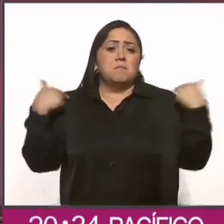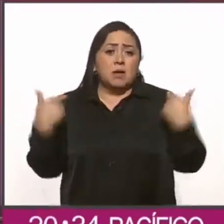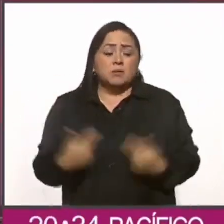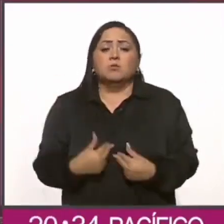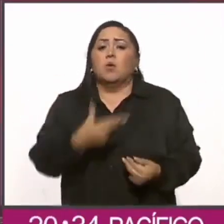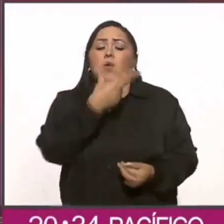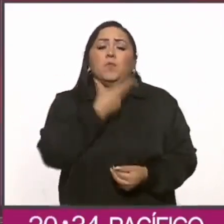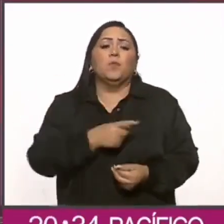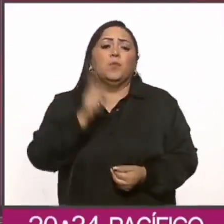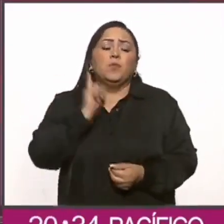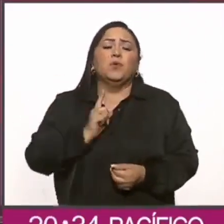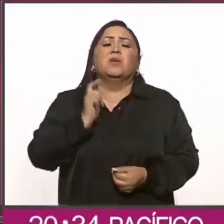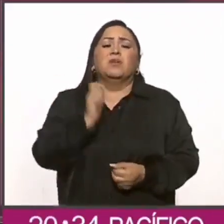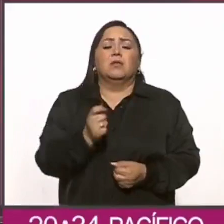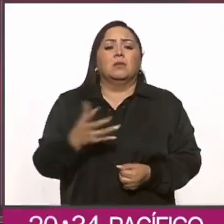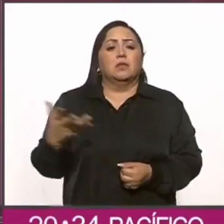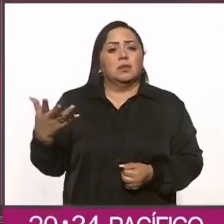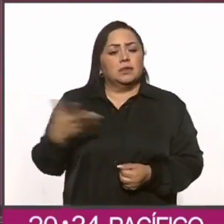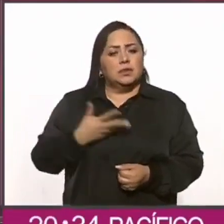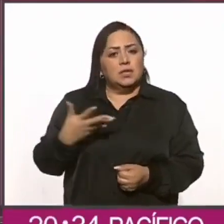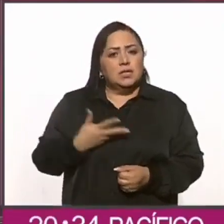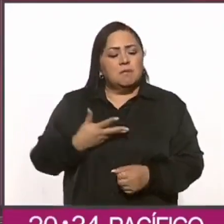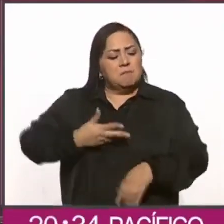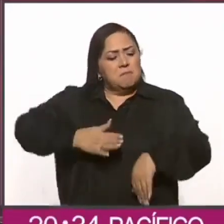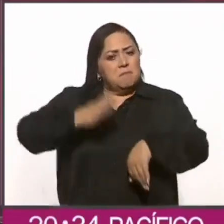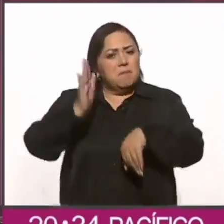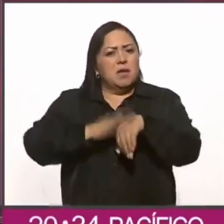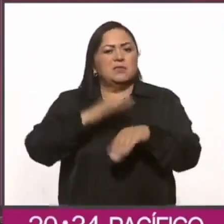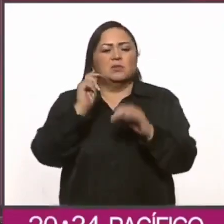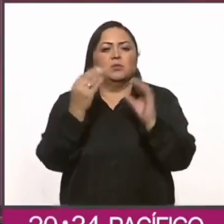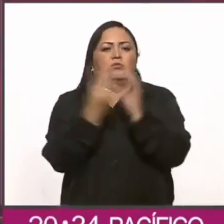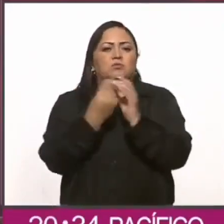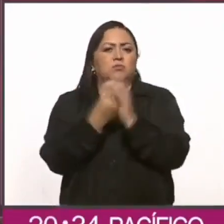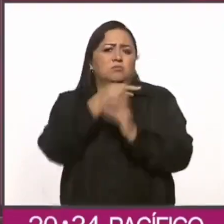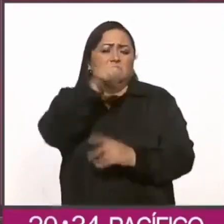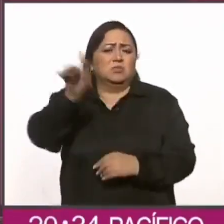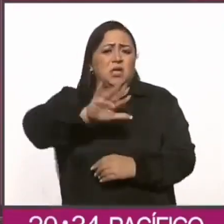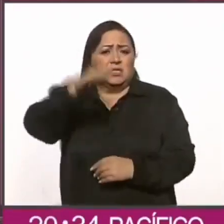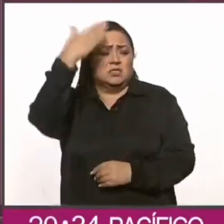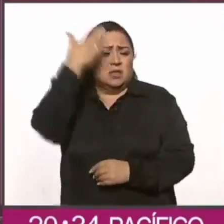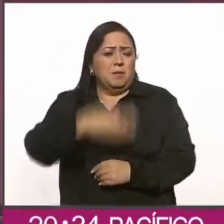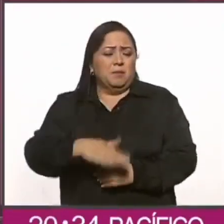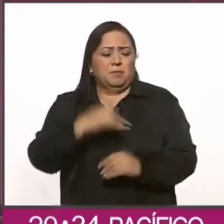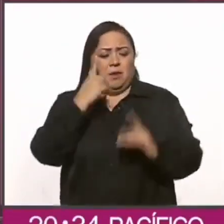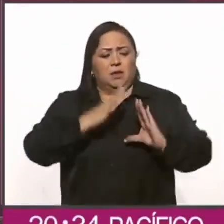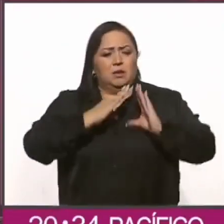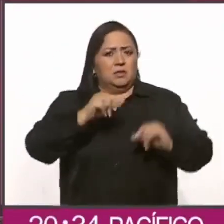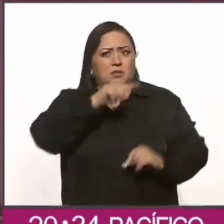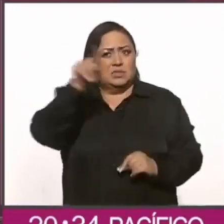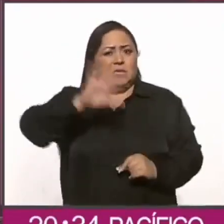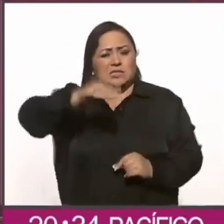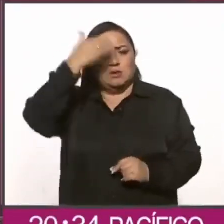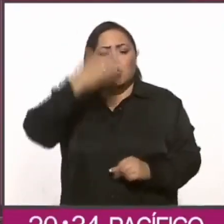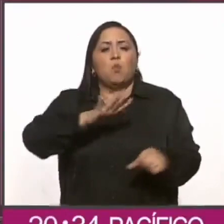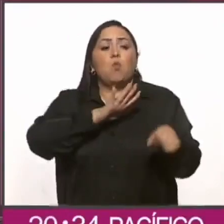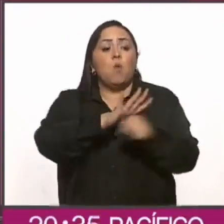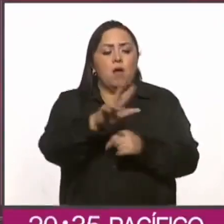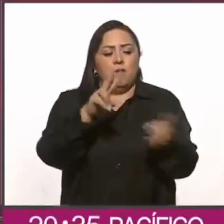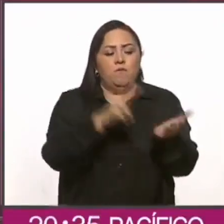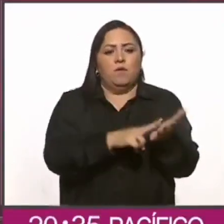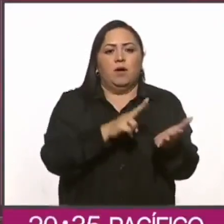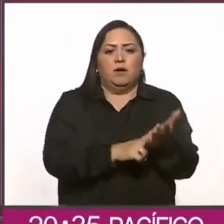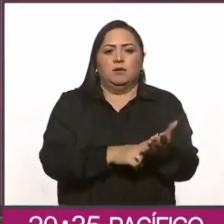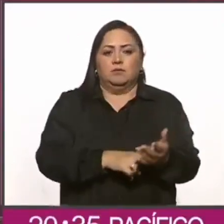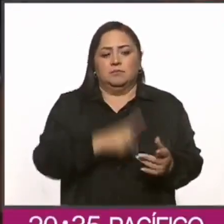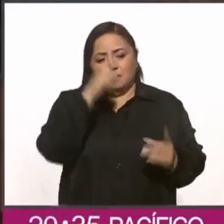y las maestras tienen, más allá de un curso de capacitación, tienen muy claro cuáles son los valores que